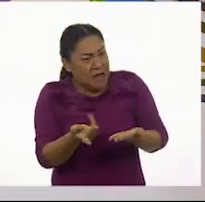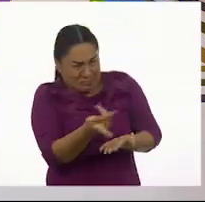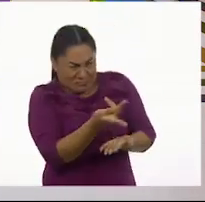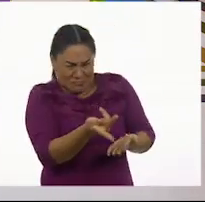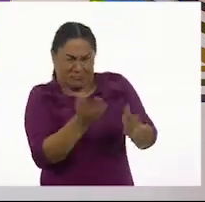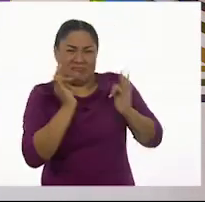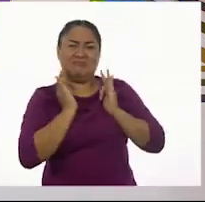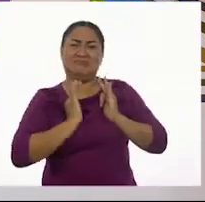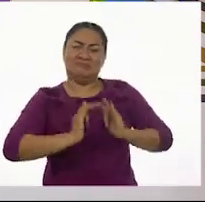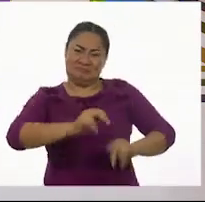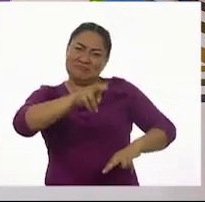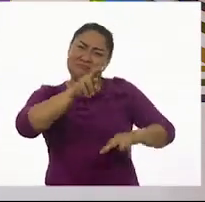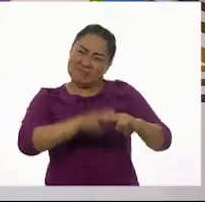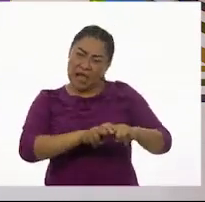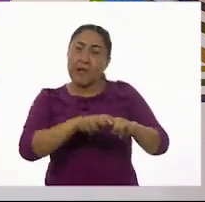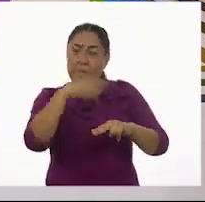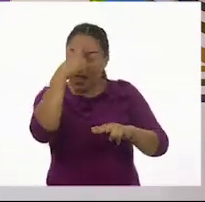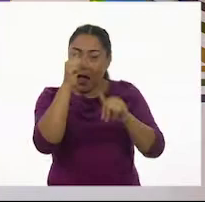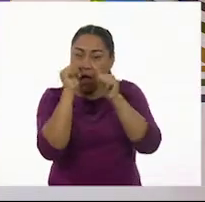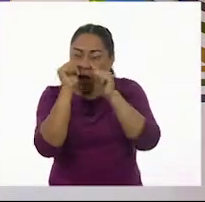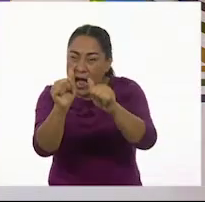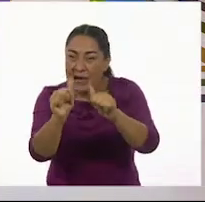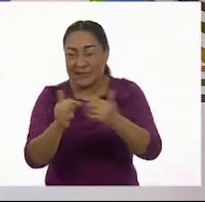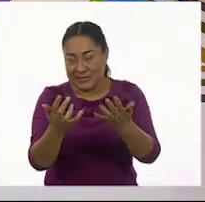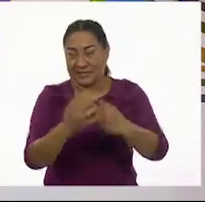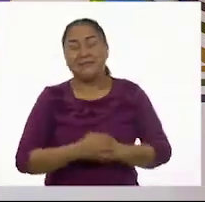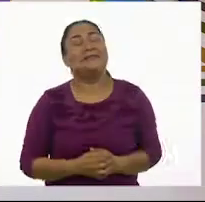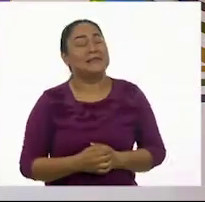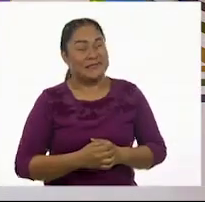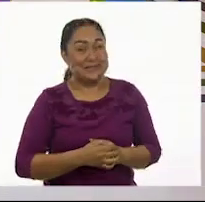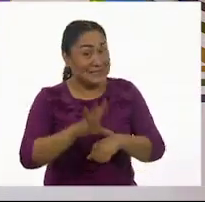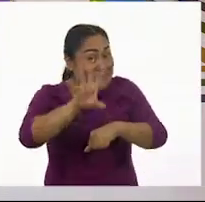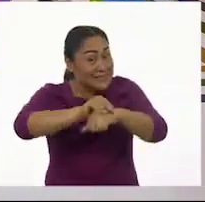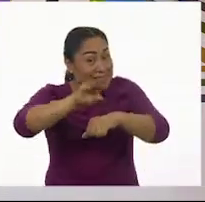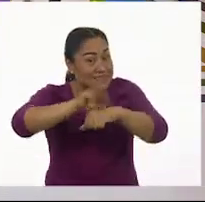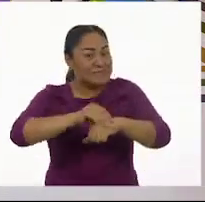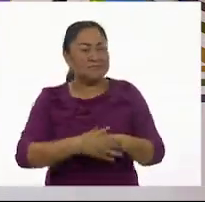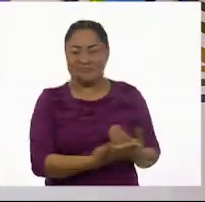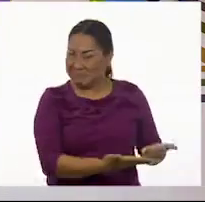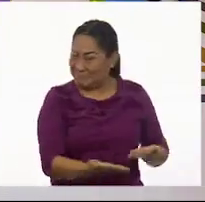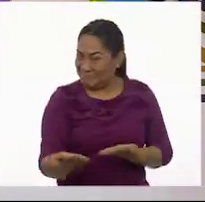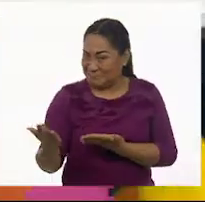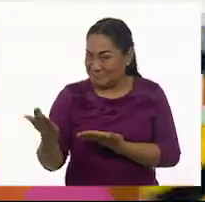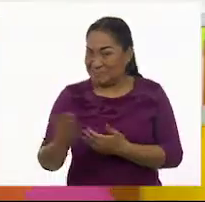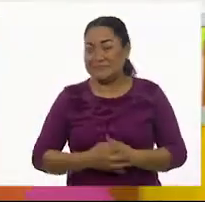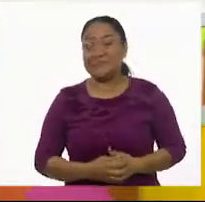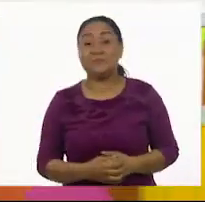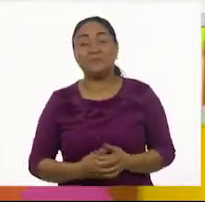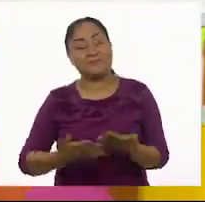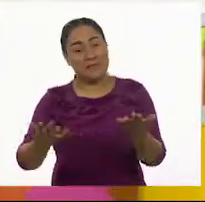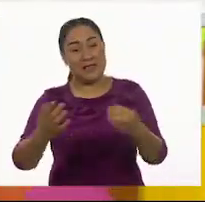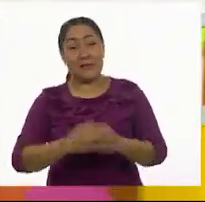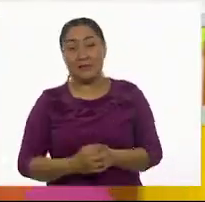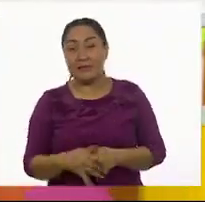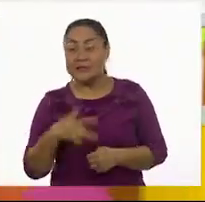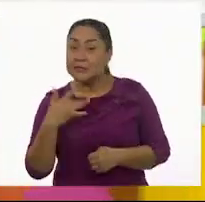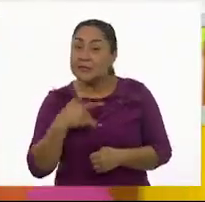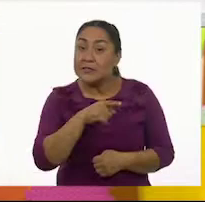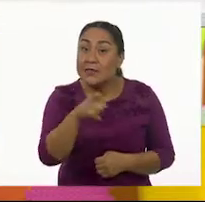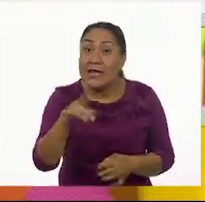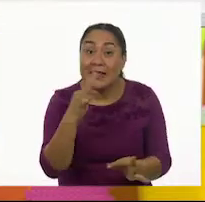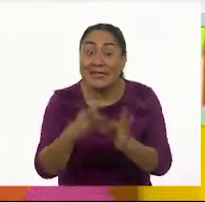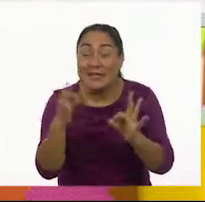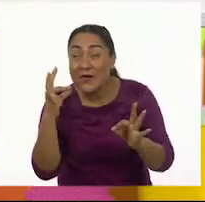cómodos. Y vamos a tomar asiento para prestar mucha atención. Así es. Con permiso. Pásenle. Bueno, ¿están listos?